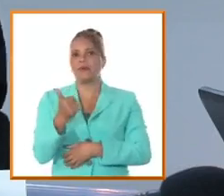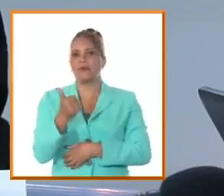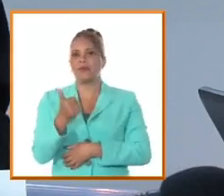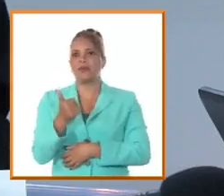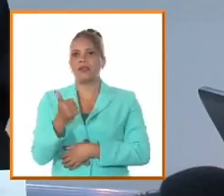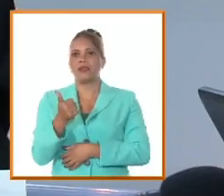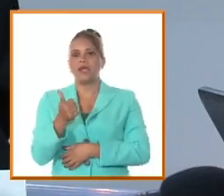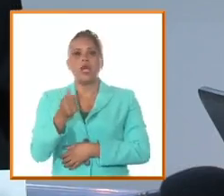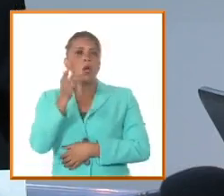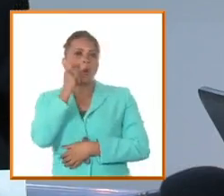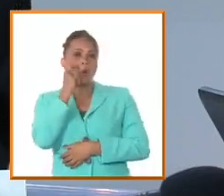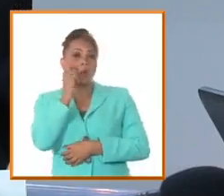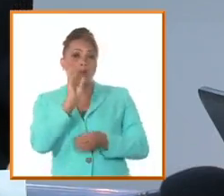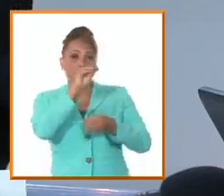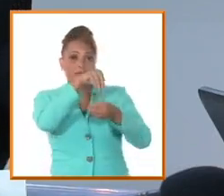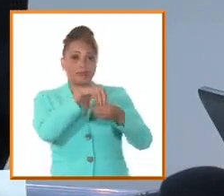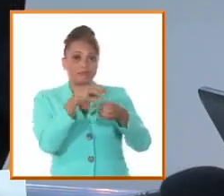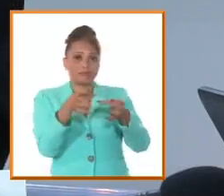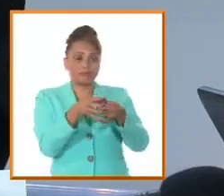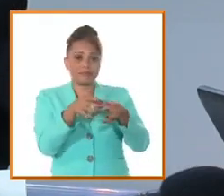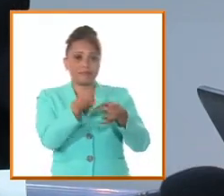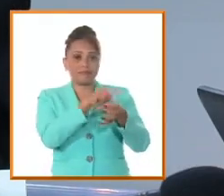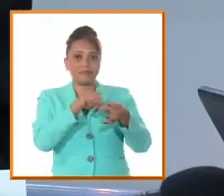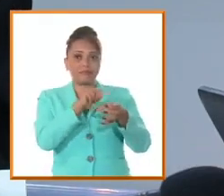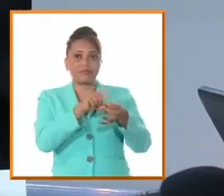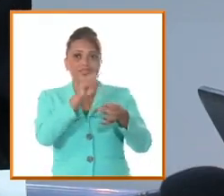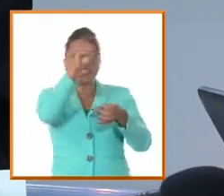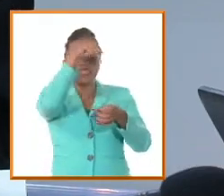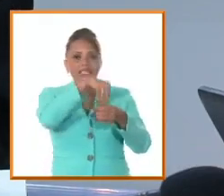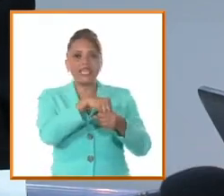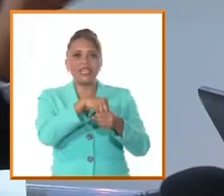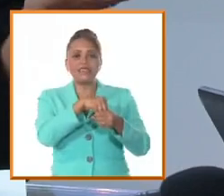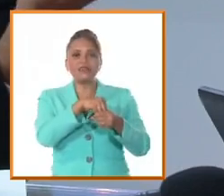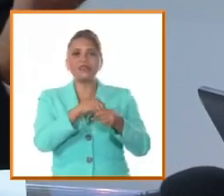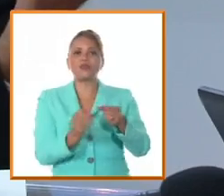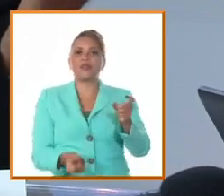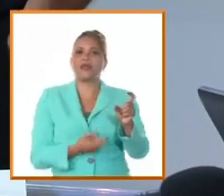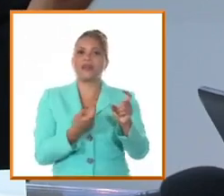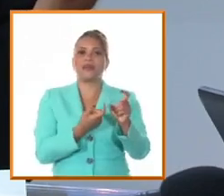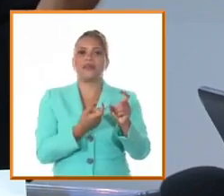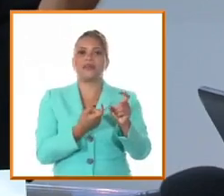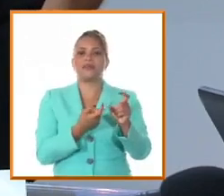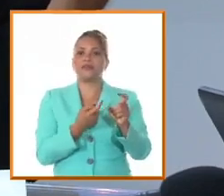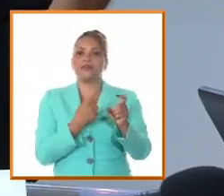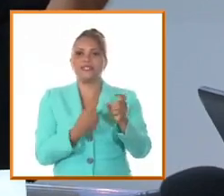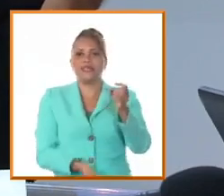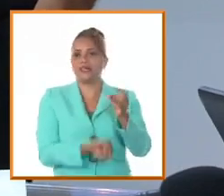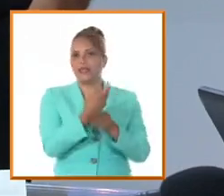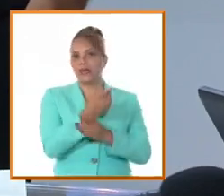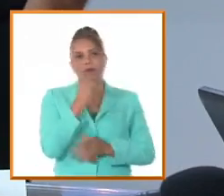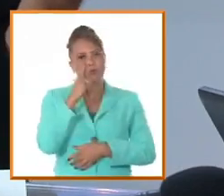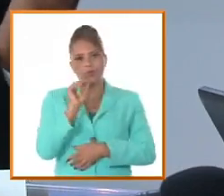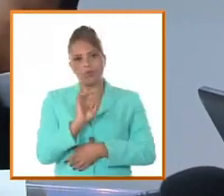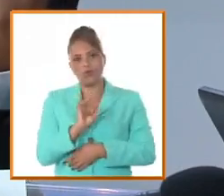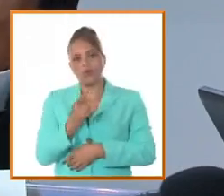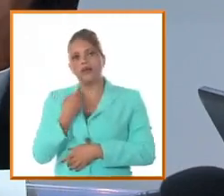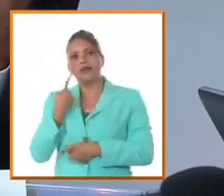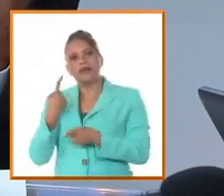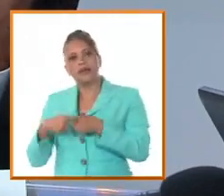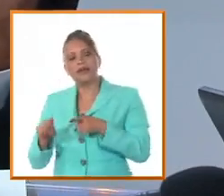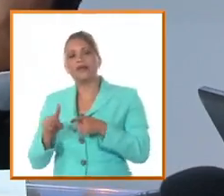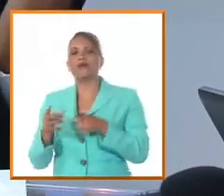que se hubieran hecho dentro de la guerra no eran por ejemplo Federico Fernández Cabada que va a dirigir